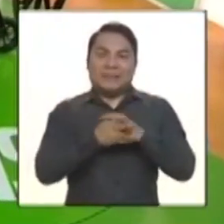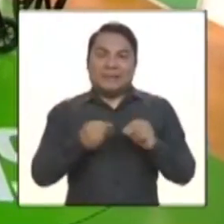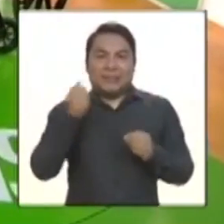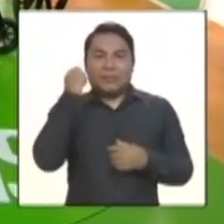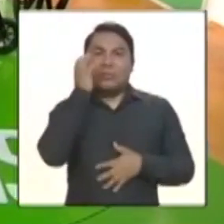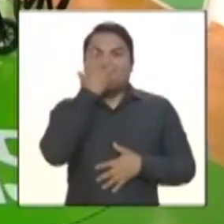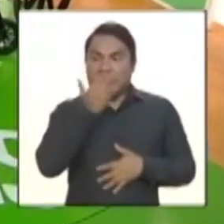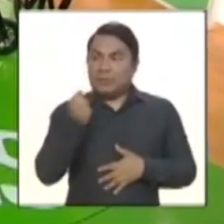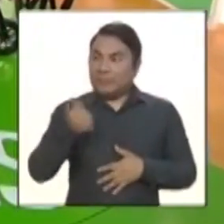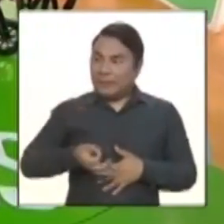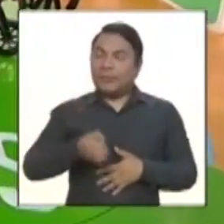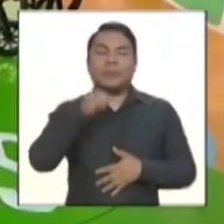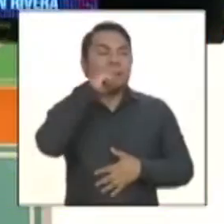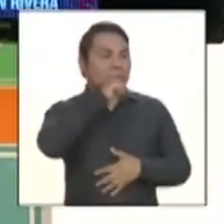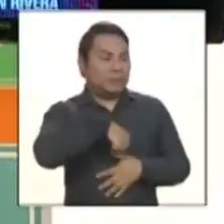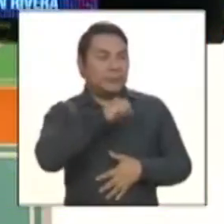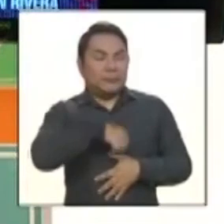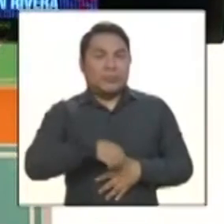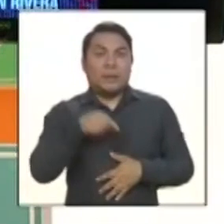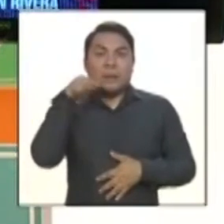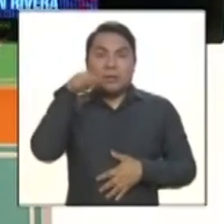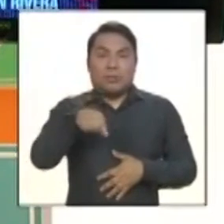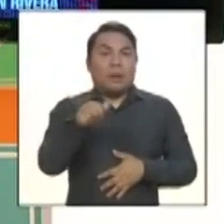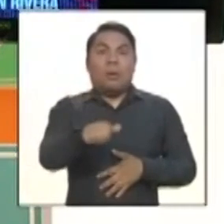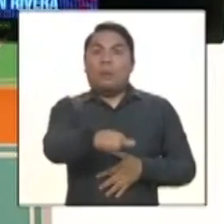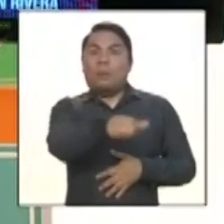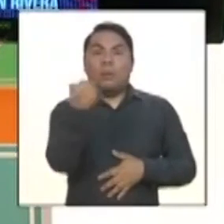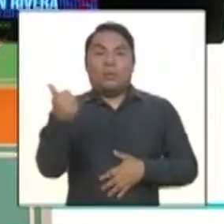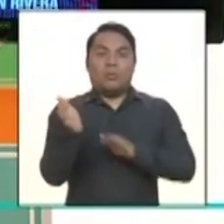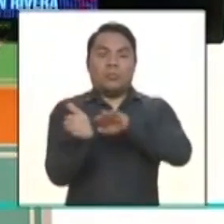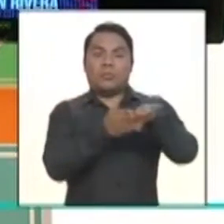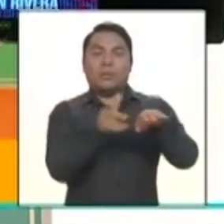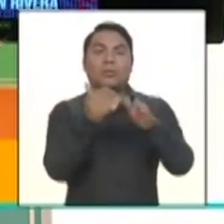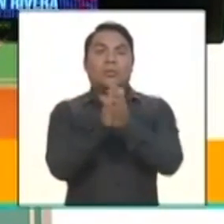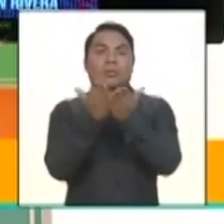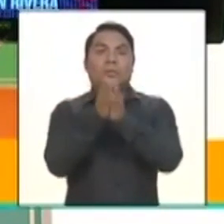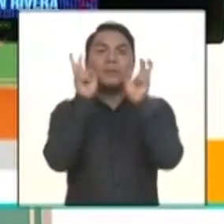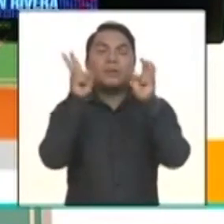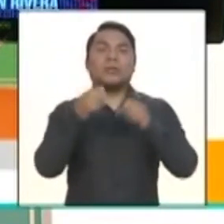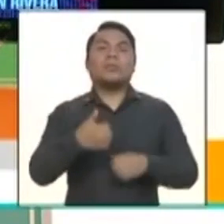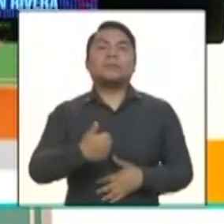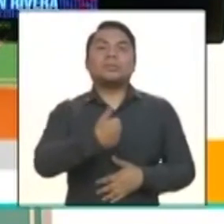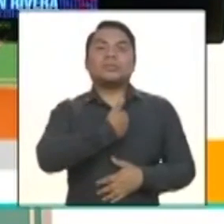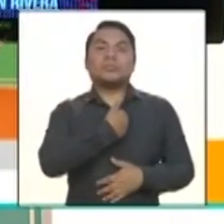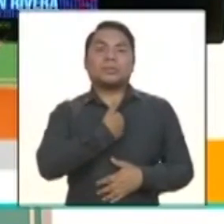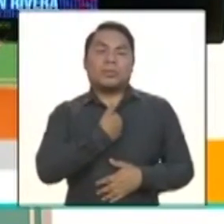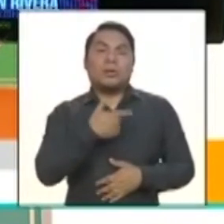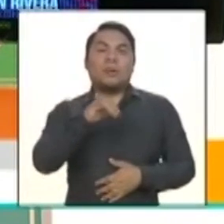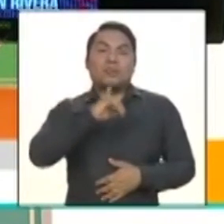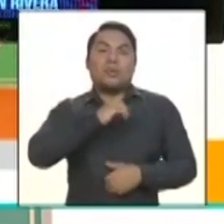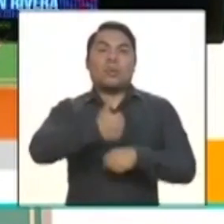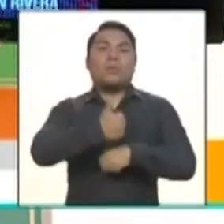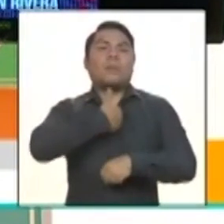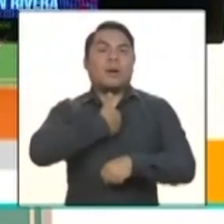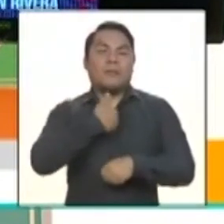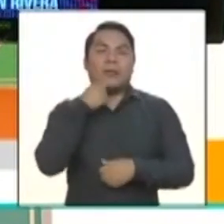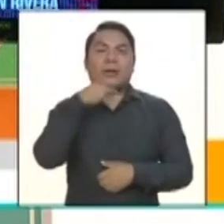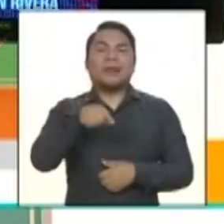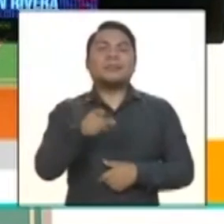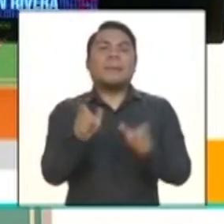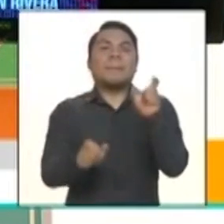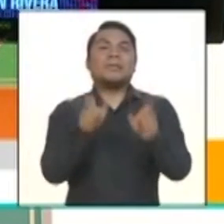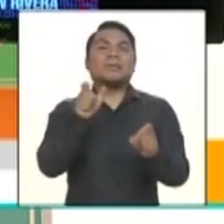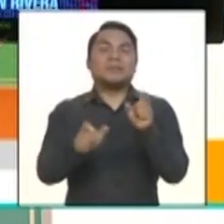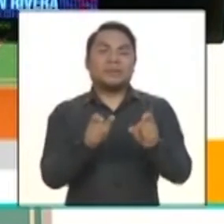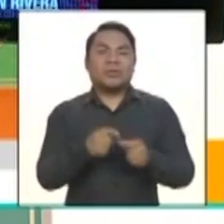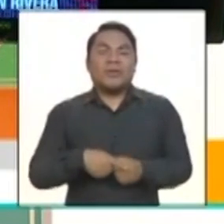Exactamente. Ajá. Y esta otra novela, Yo Culpable, que aborda la experiencia de las personas migrantes que deciden salir de